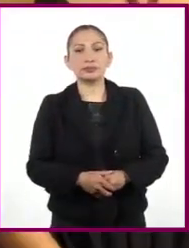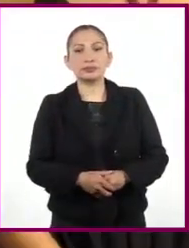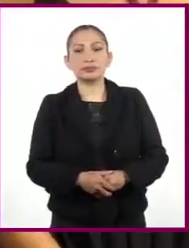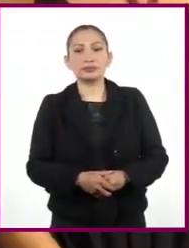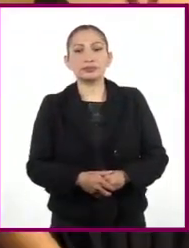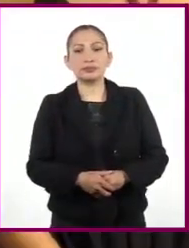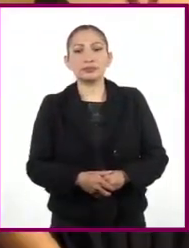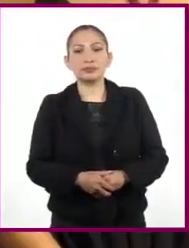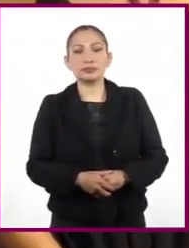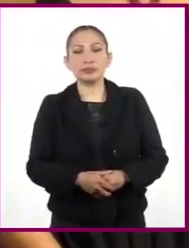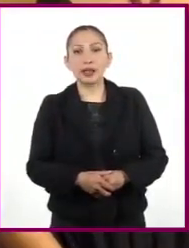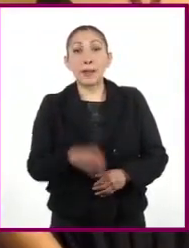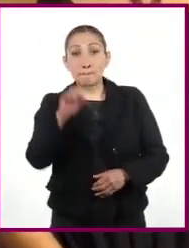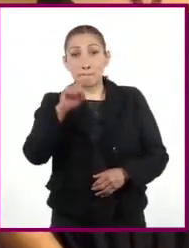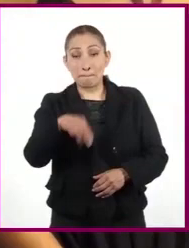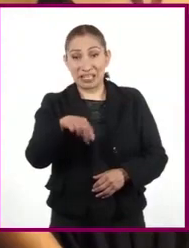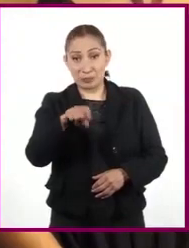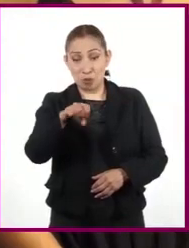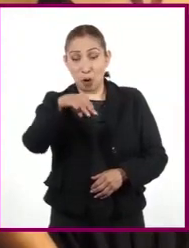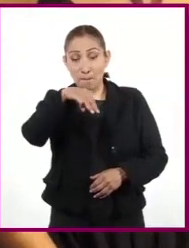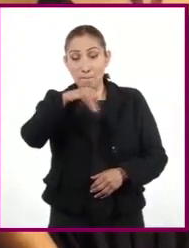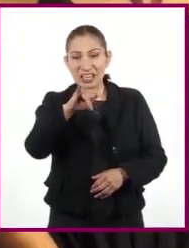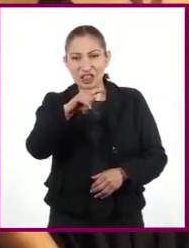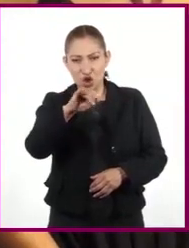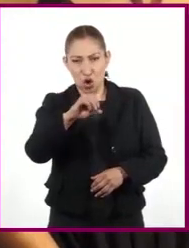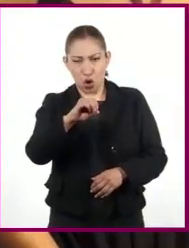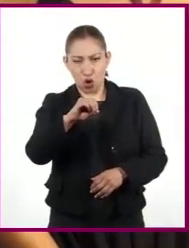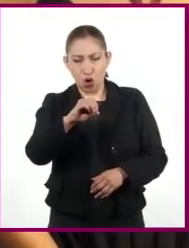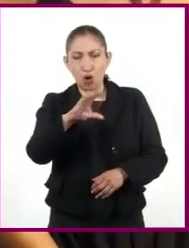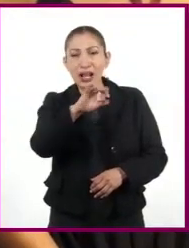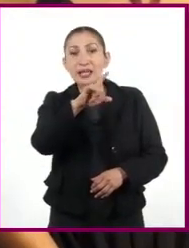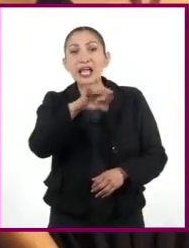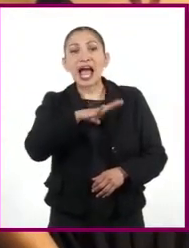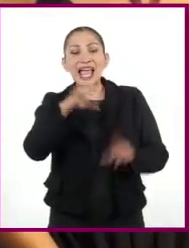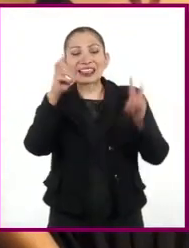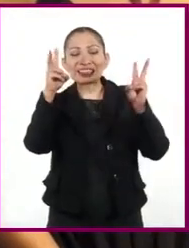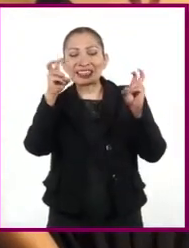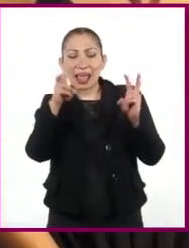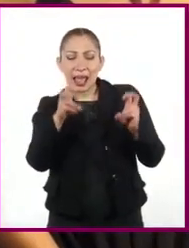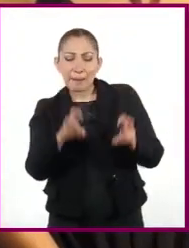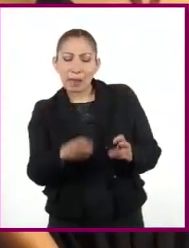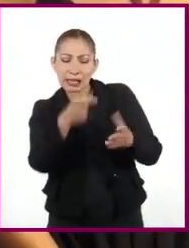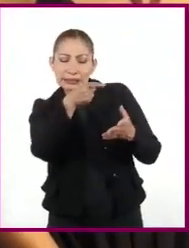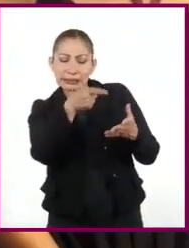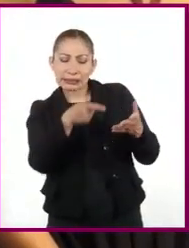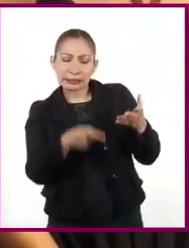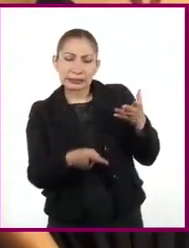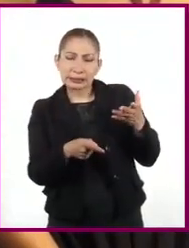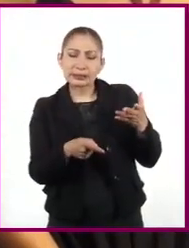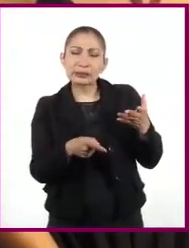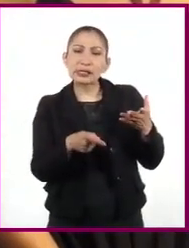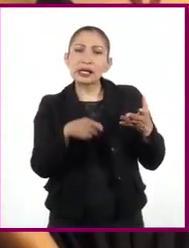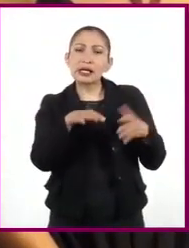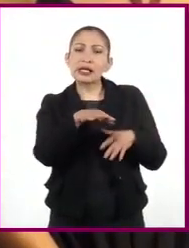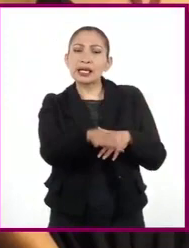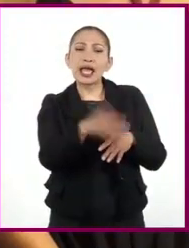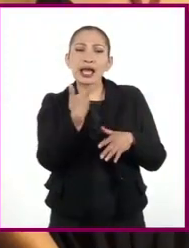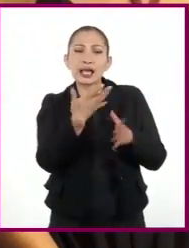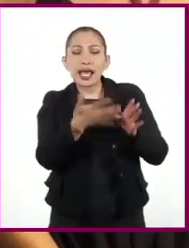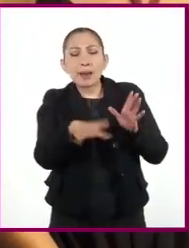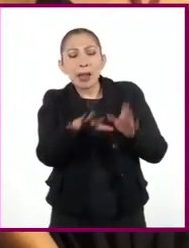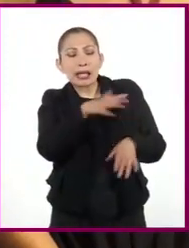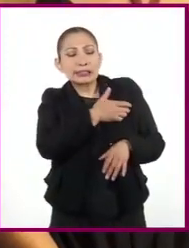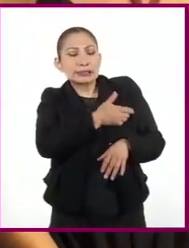Dentro de los mitos y del mundo clásico están los temas y las grandes